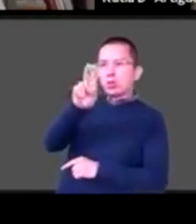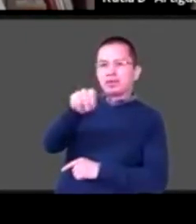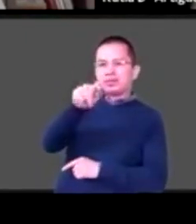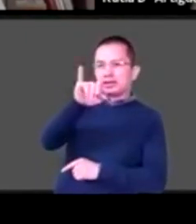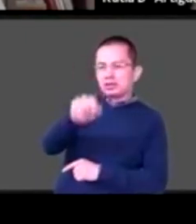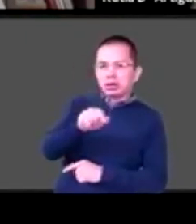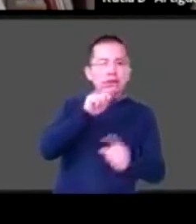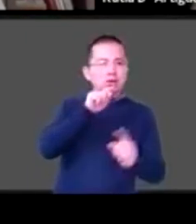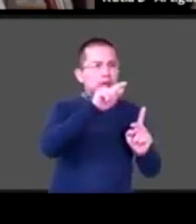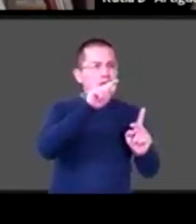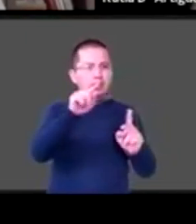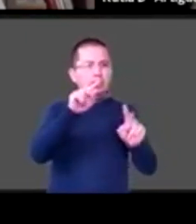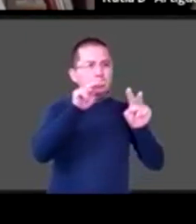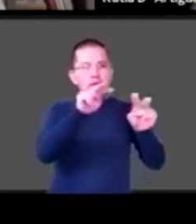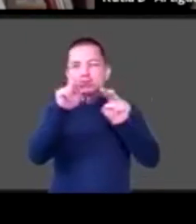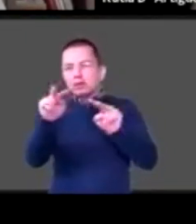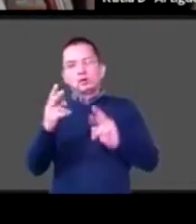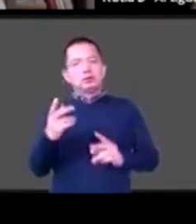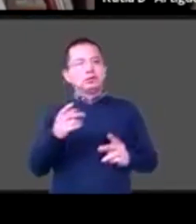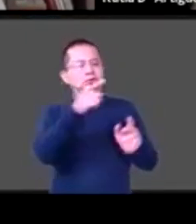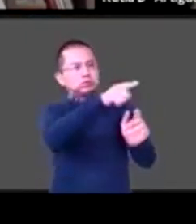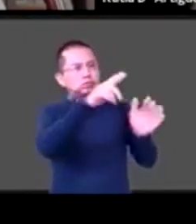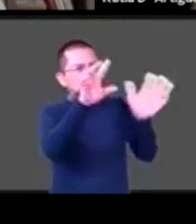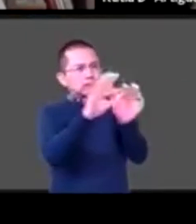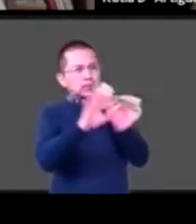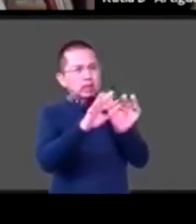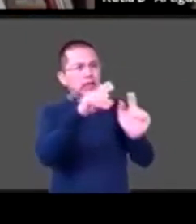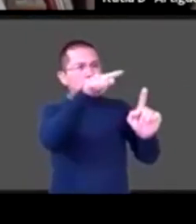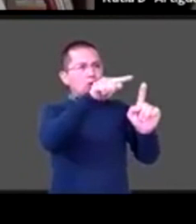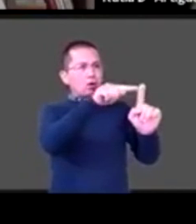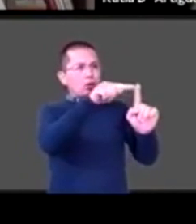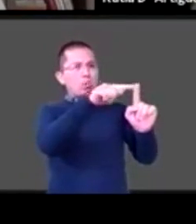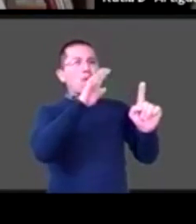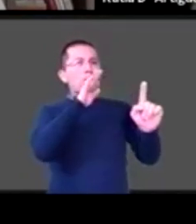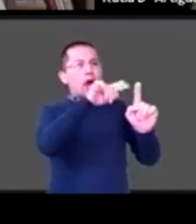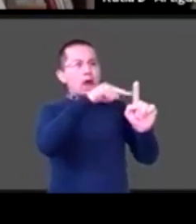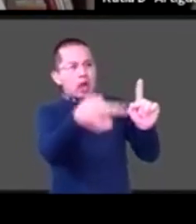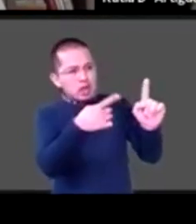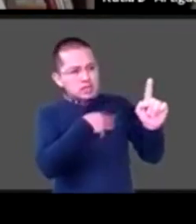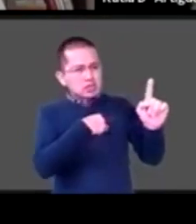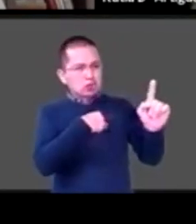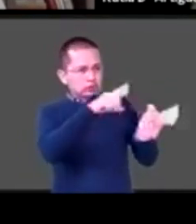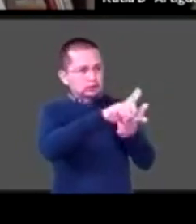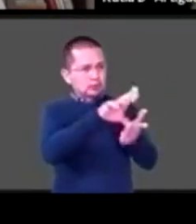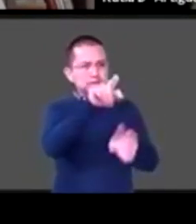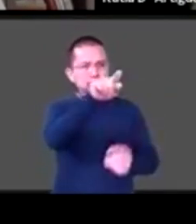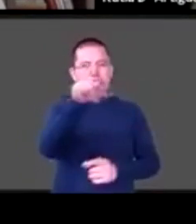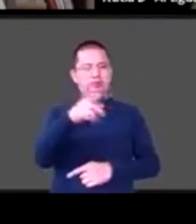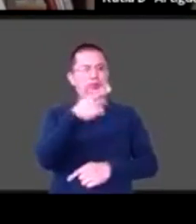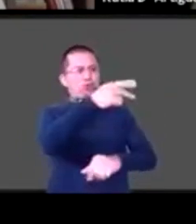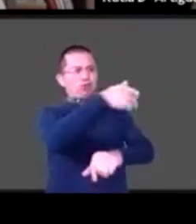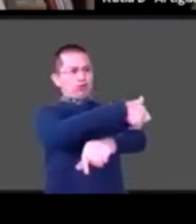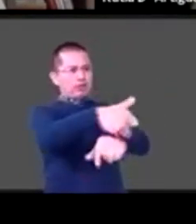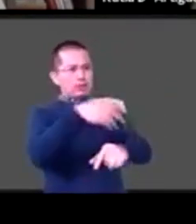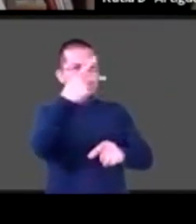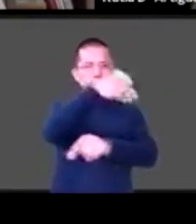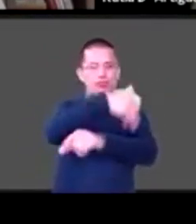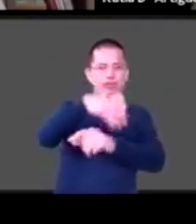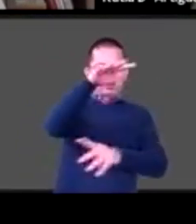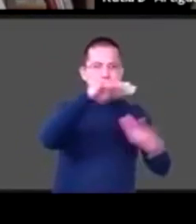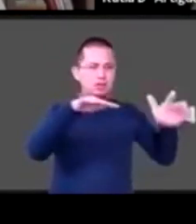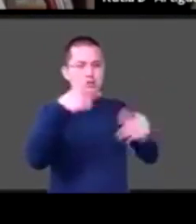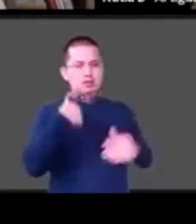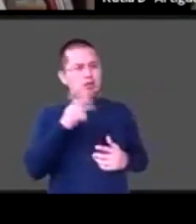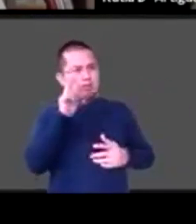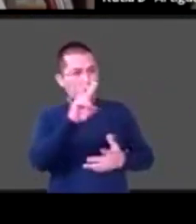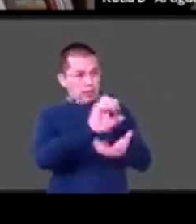lo que significa ser mamá de una persona con discapacidad y ver a esta familia y este contexto que acompaña que me hace